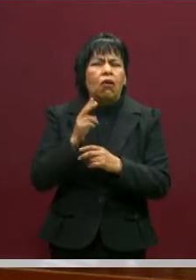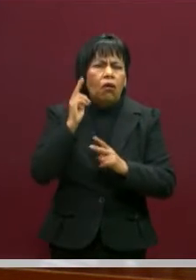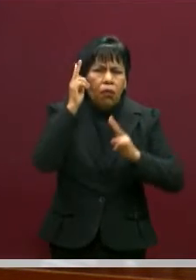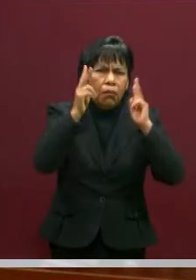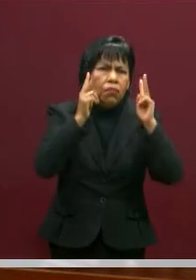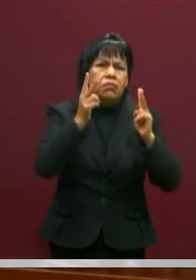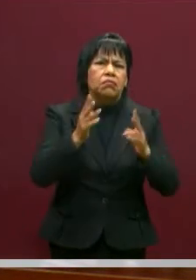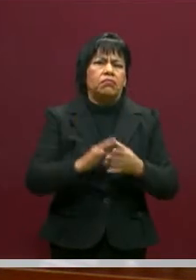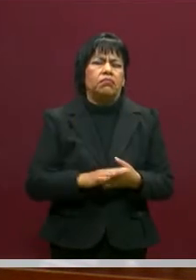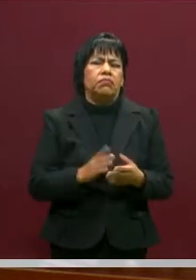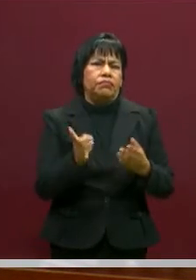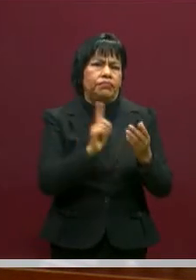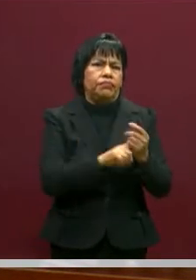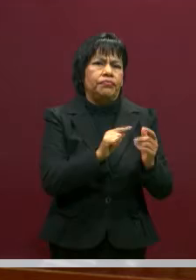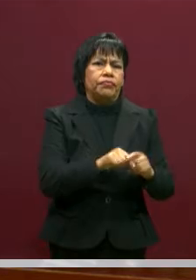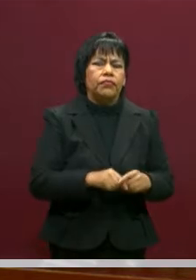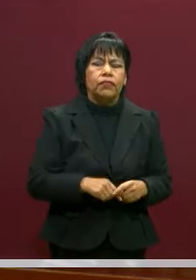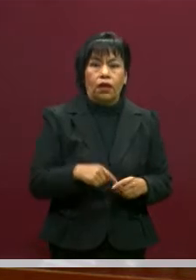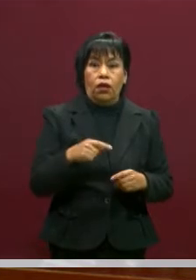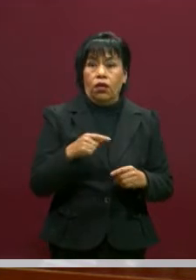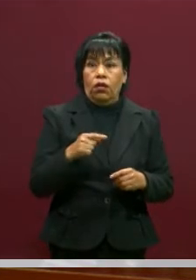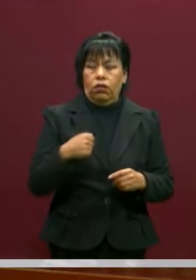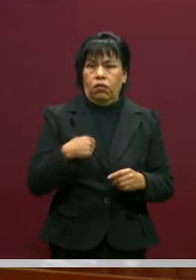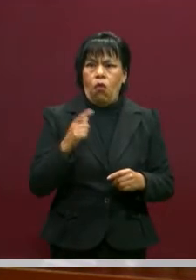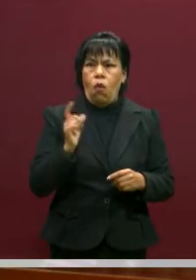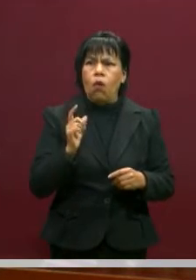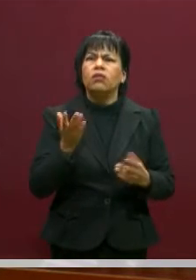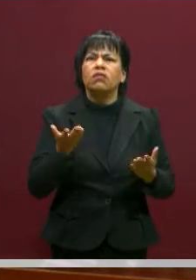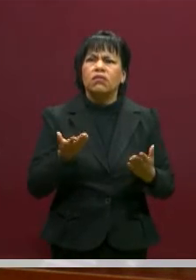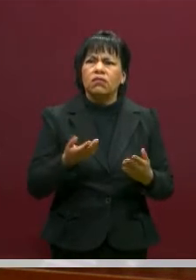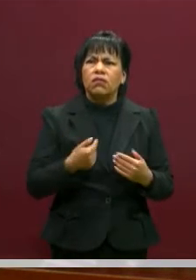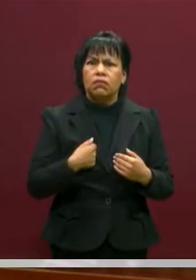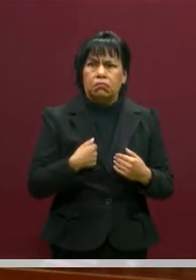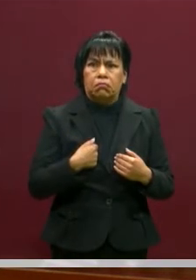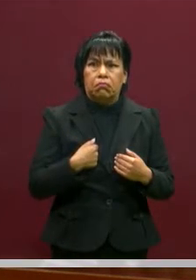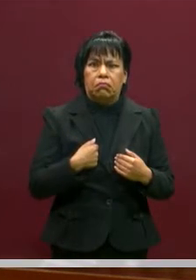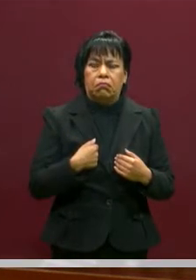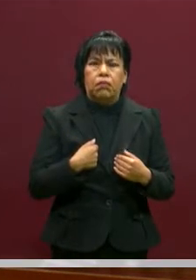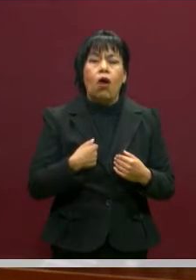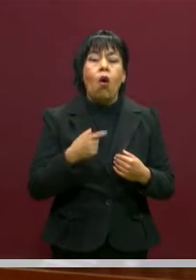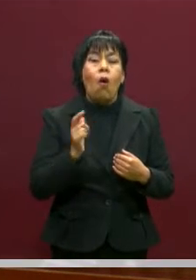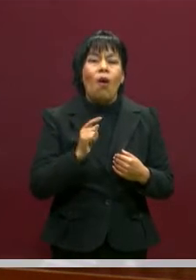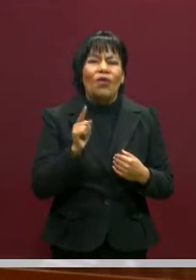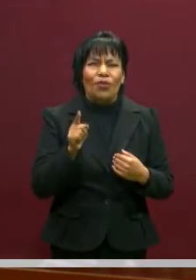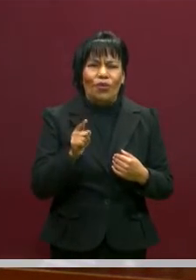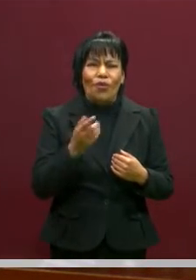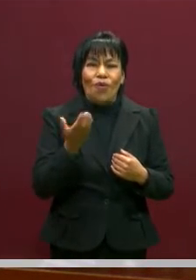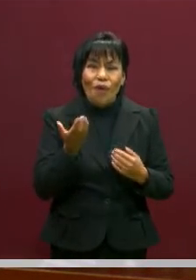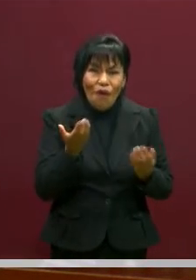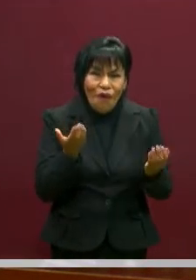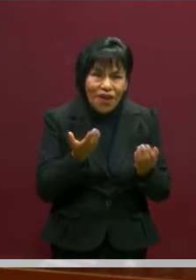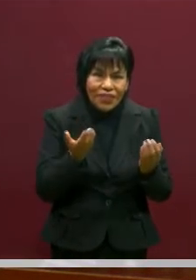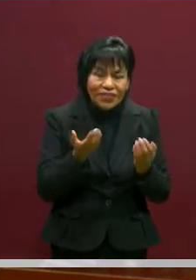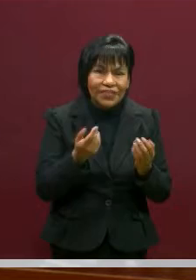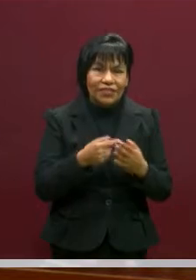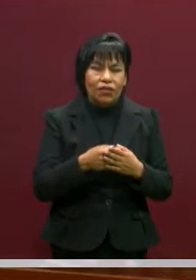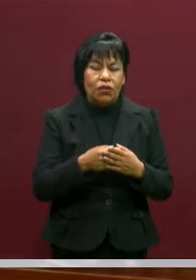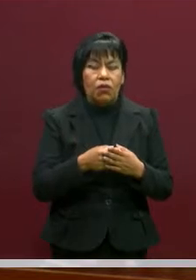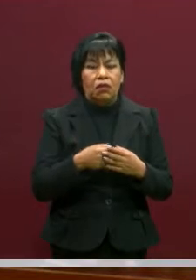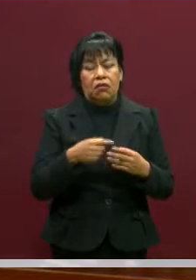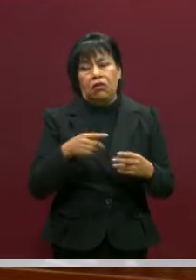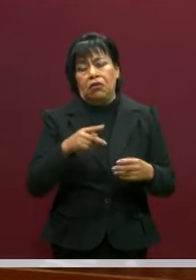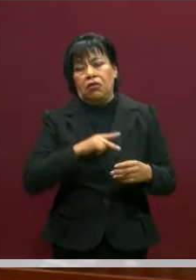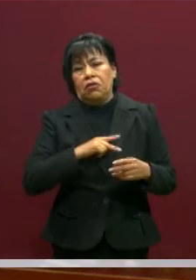hiciste eso? O yo hice eso contigo. Dice, cuando lo hiciste con alguno de mis